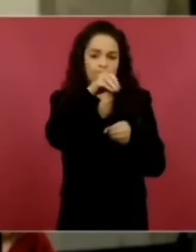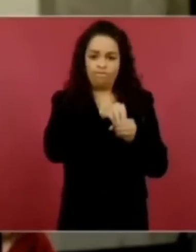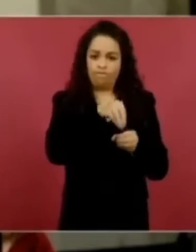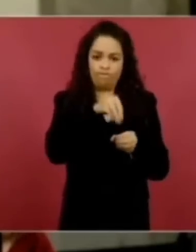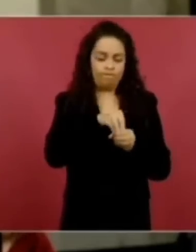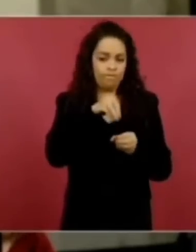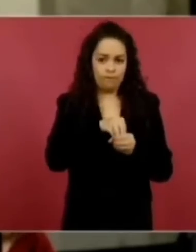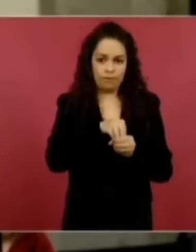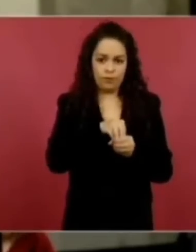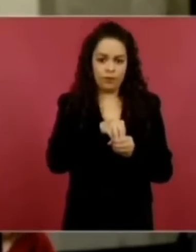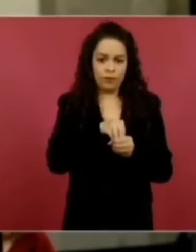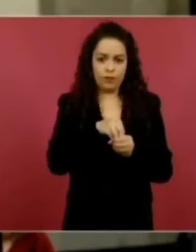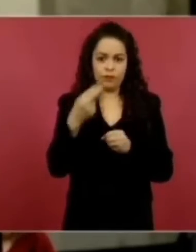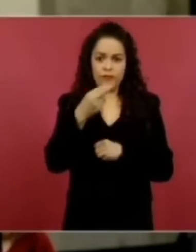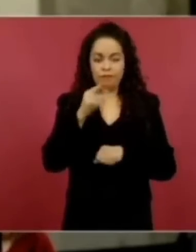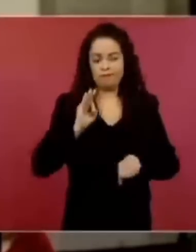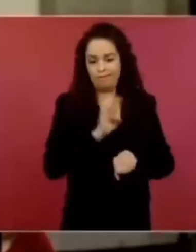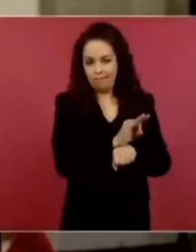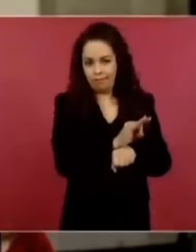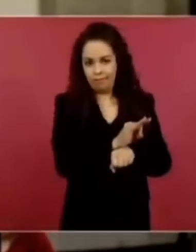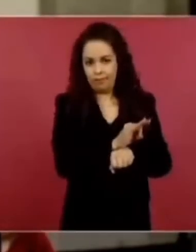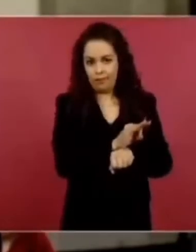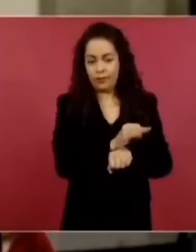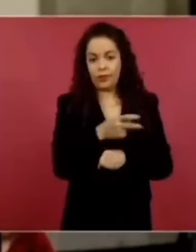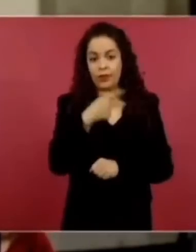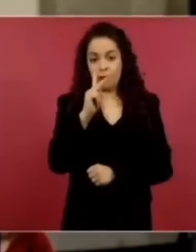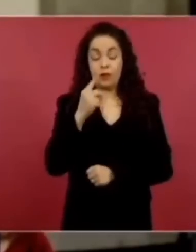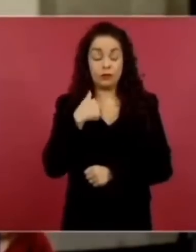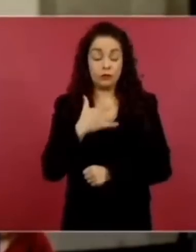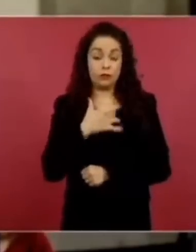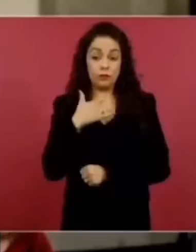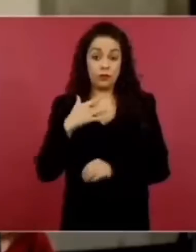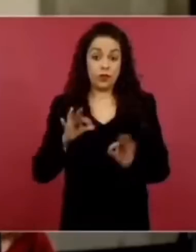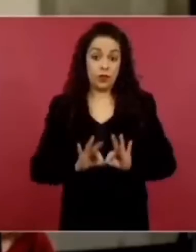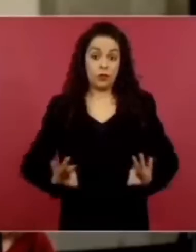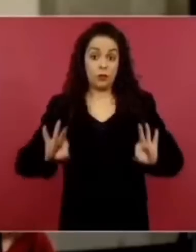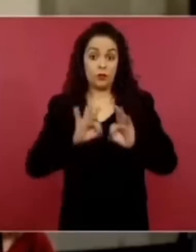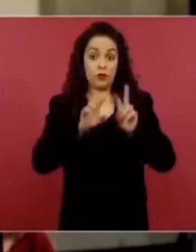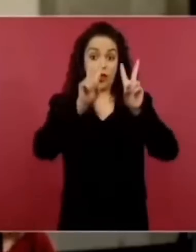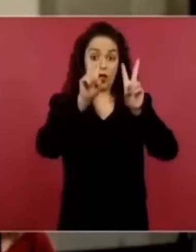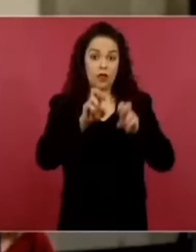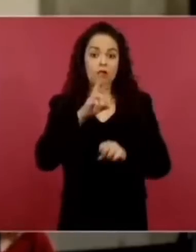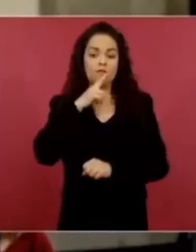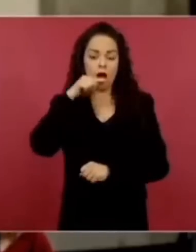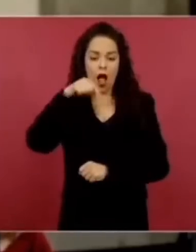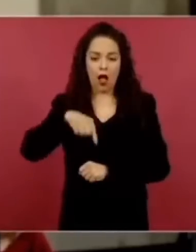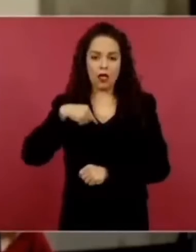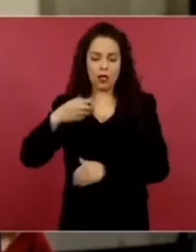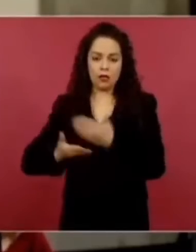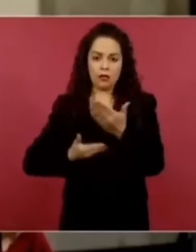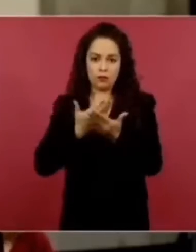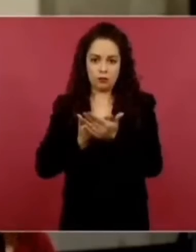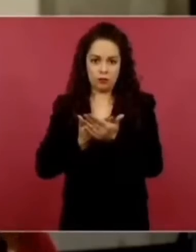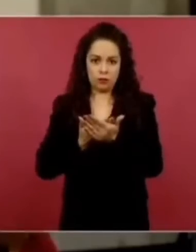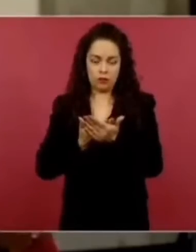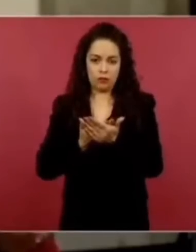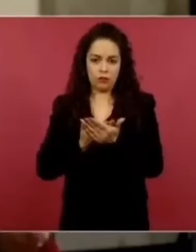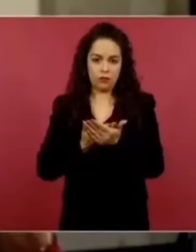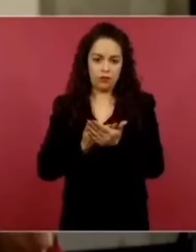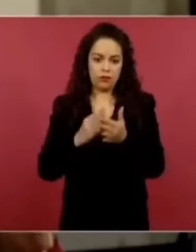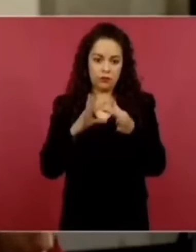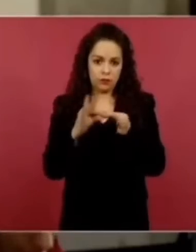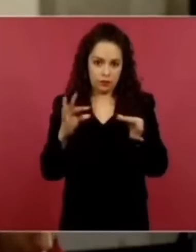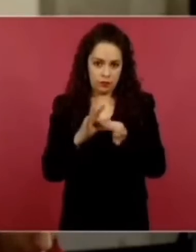parece importante que ustedes puedan tener y que nosotros, ya con autorización de ellas y de ellos, de quienes